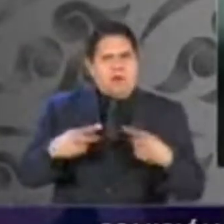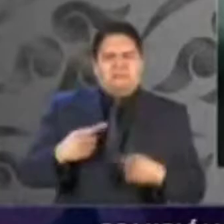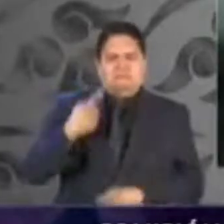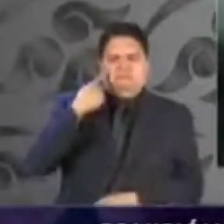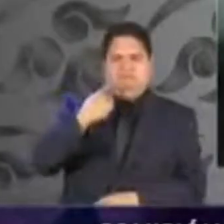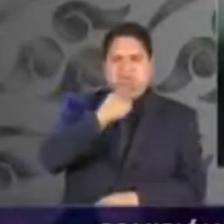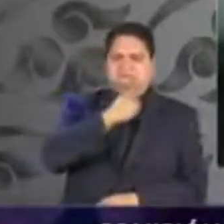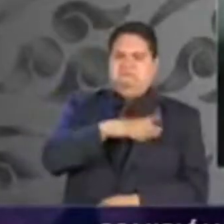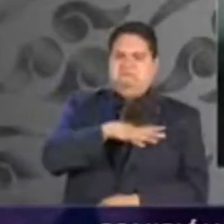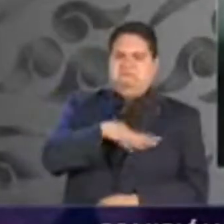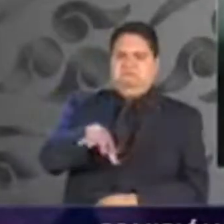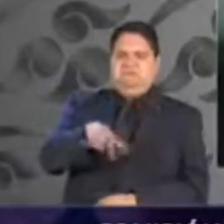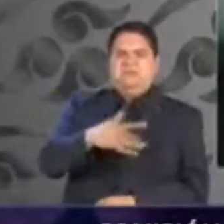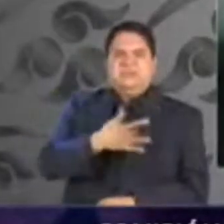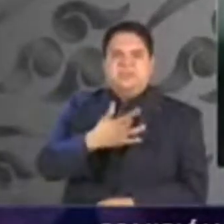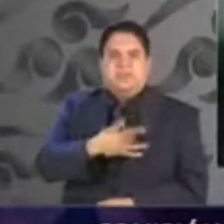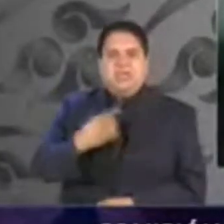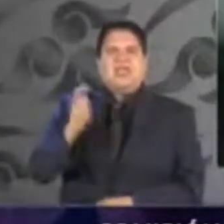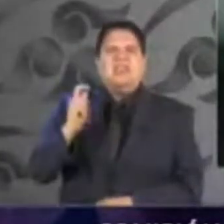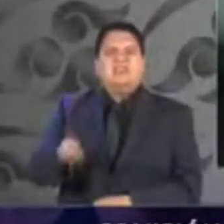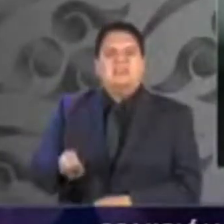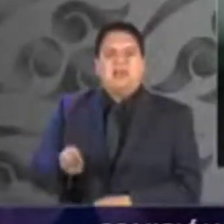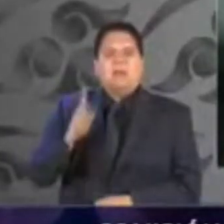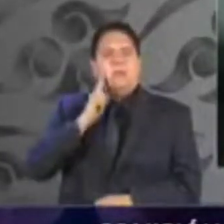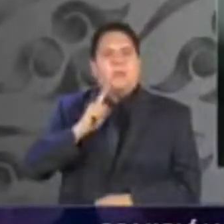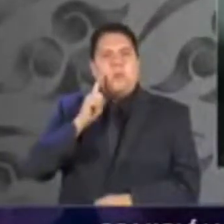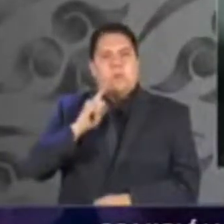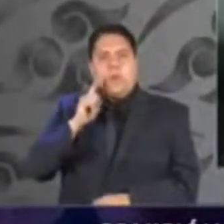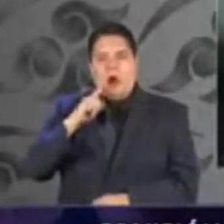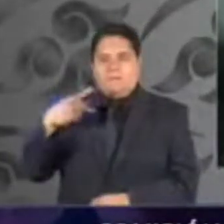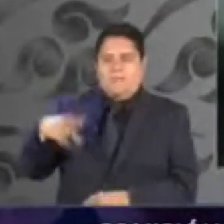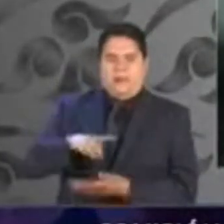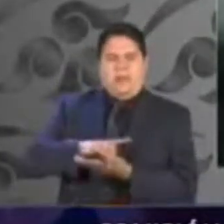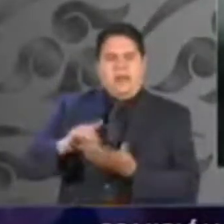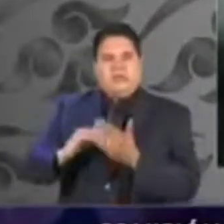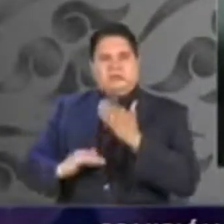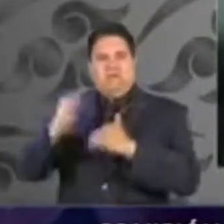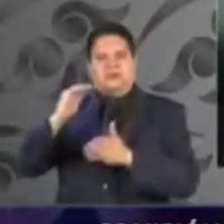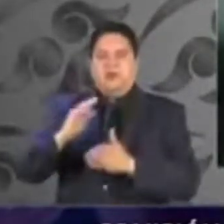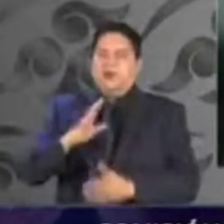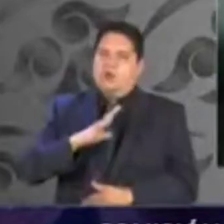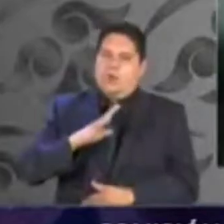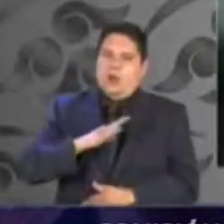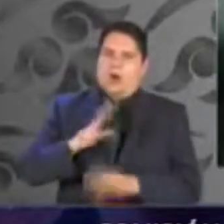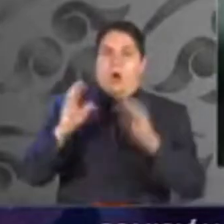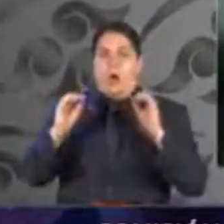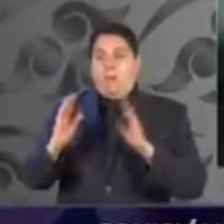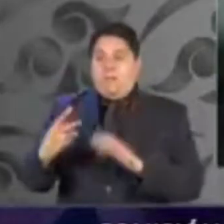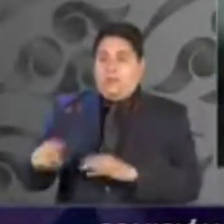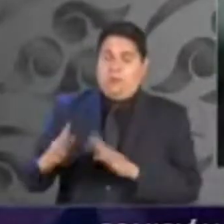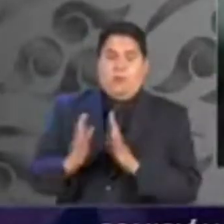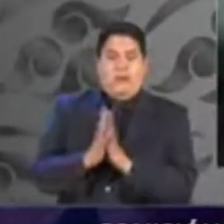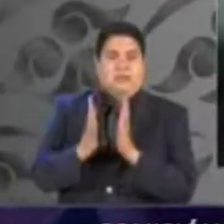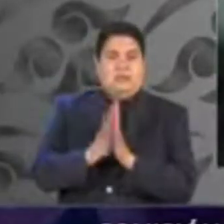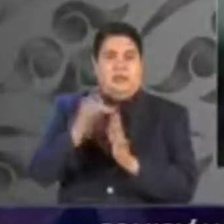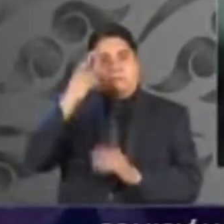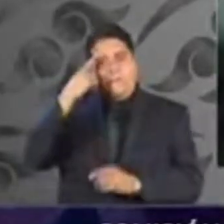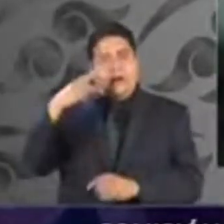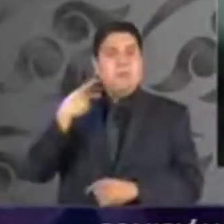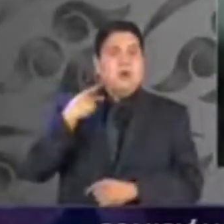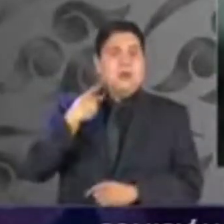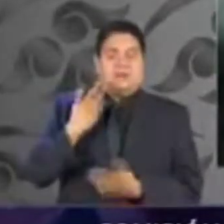progreso de los derechos de las mujeres y a su participación activa en la vida pública del Estado mexicano, como